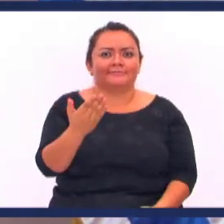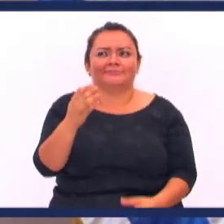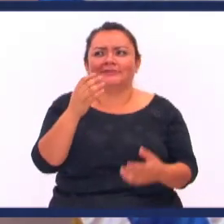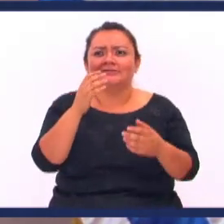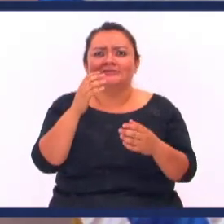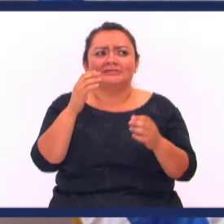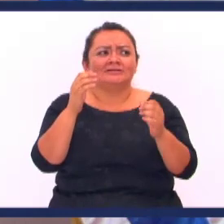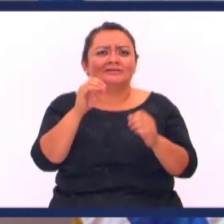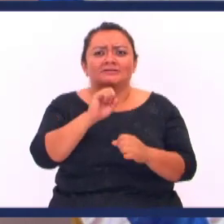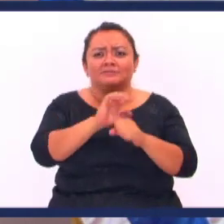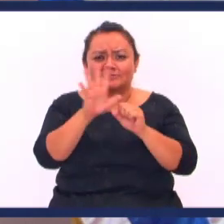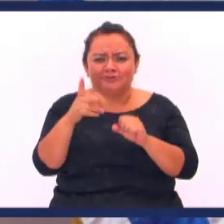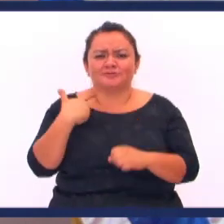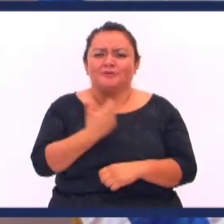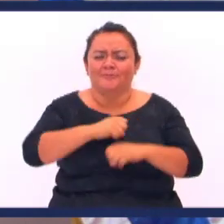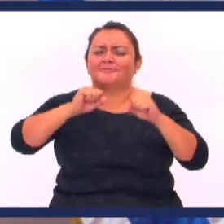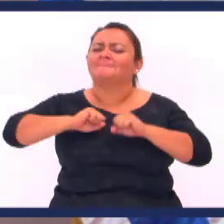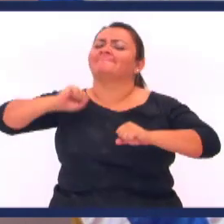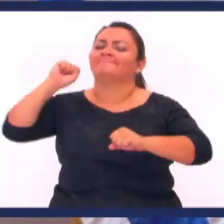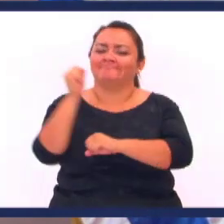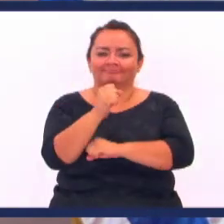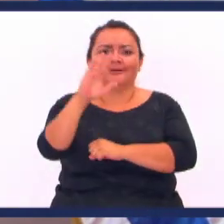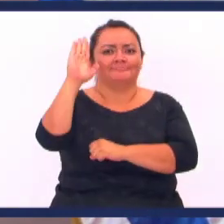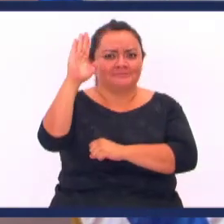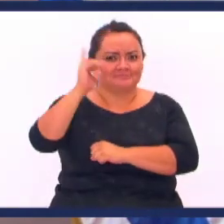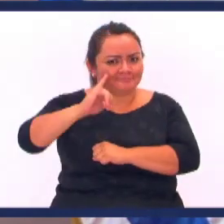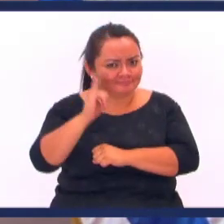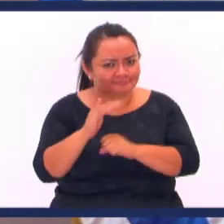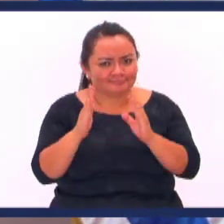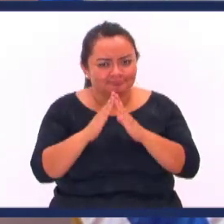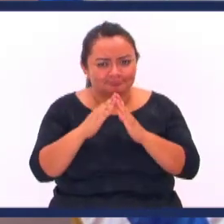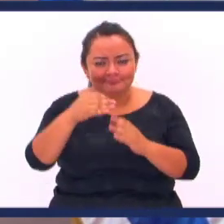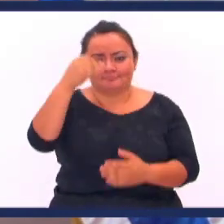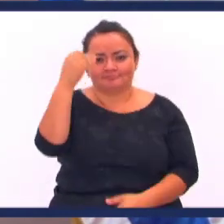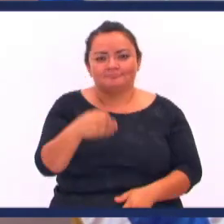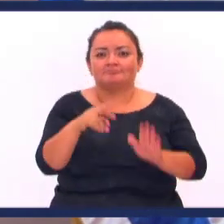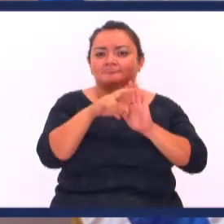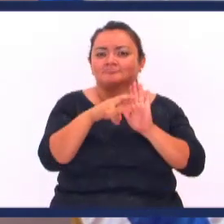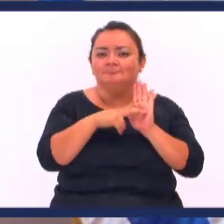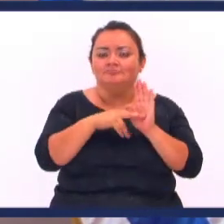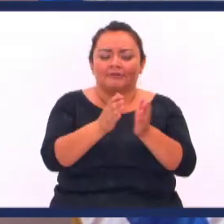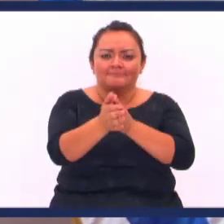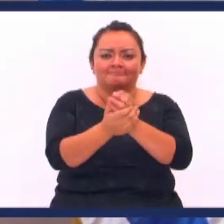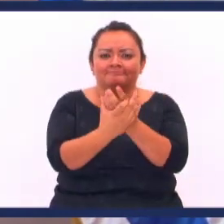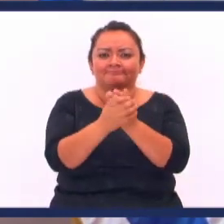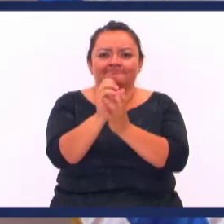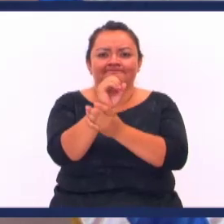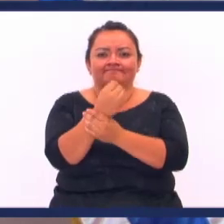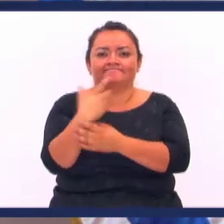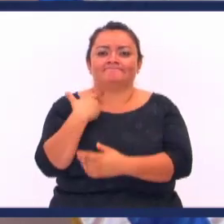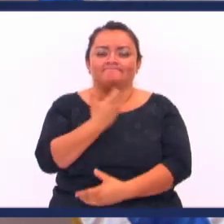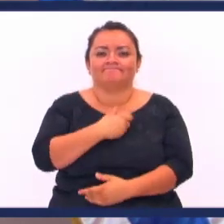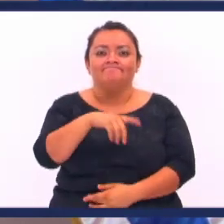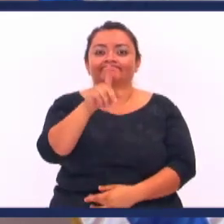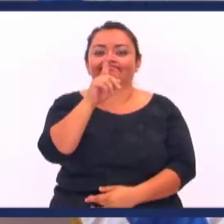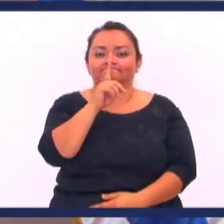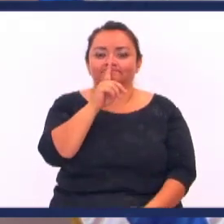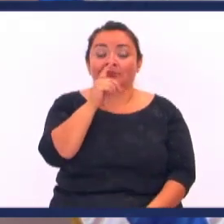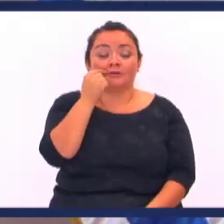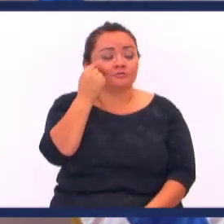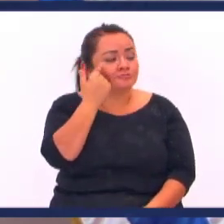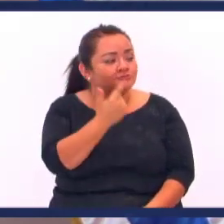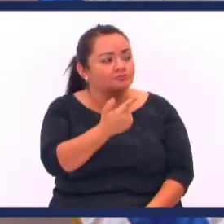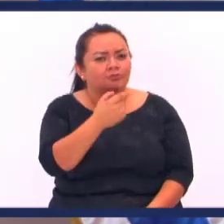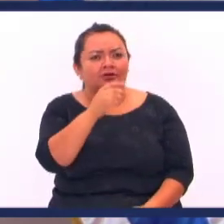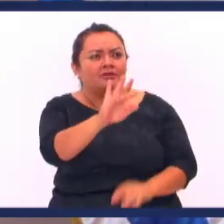pandemia Que le hayamos vencido ¿Cuántos creen Que podemos hacer? Quedémonos en casa Pongamos atención Lavémonos las manos Seamos prudentes No